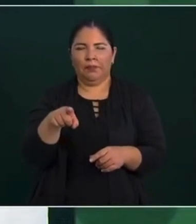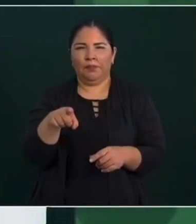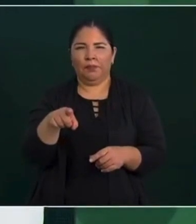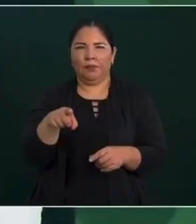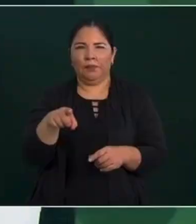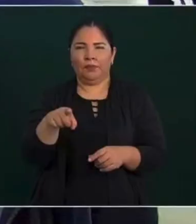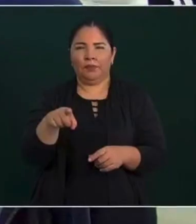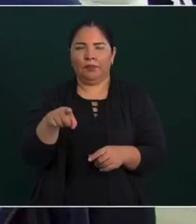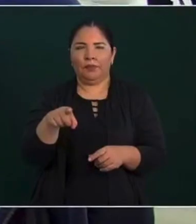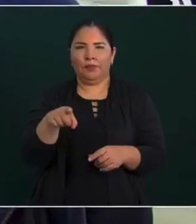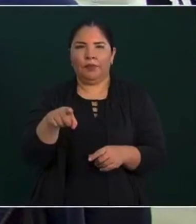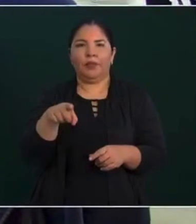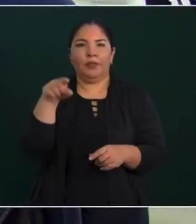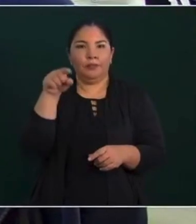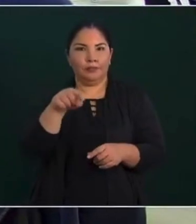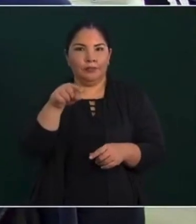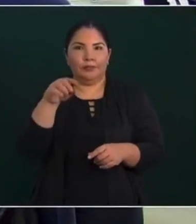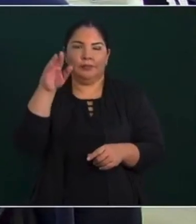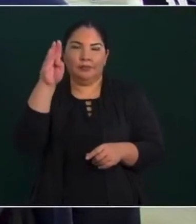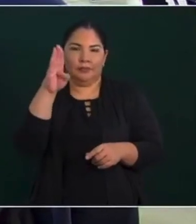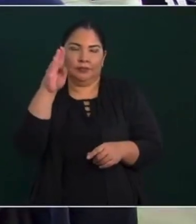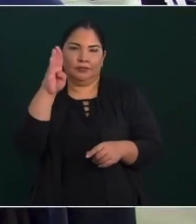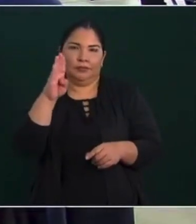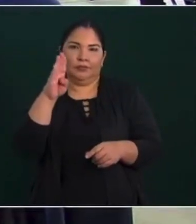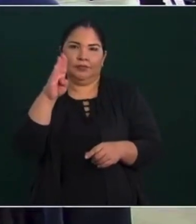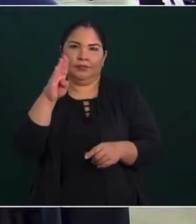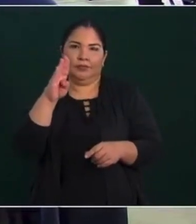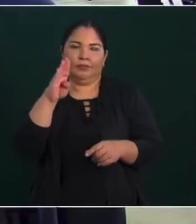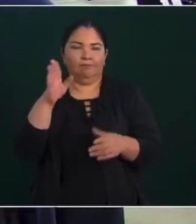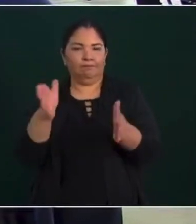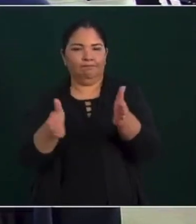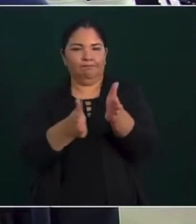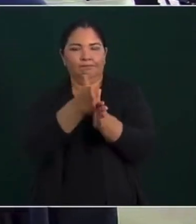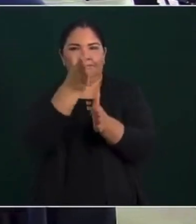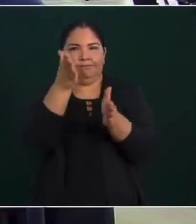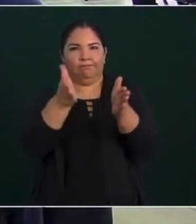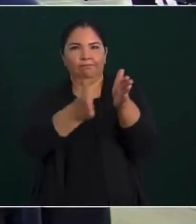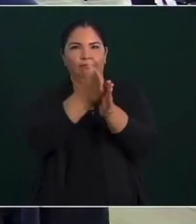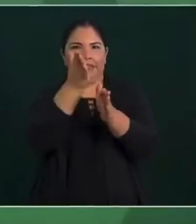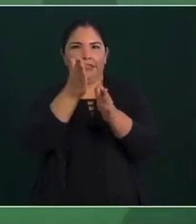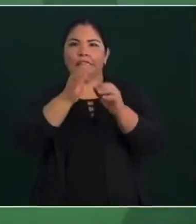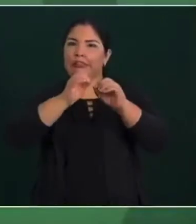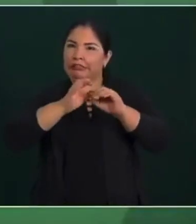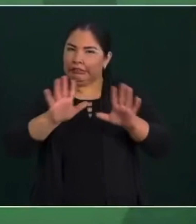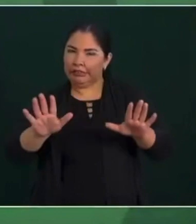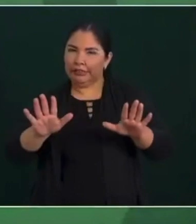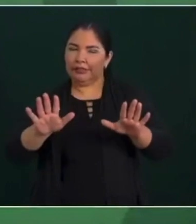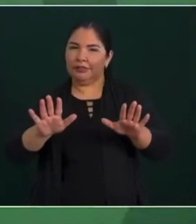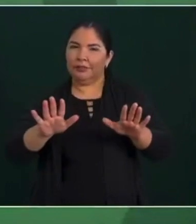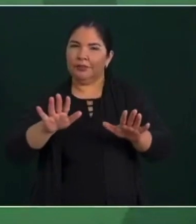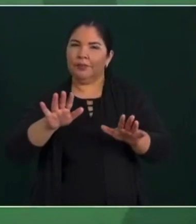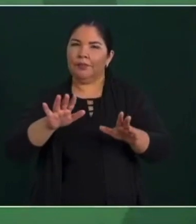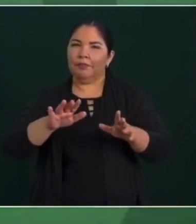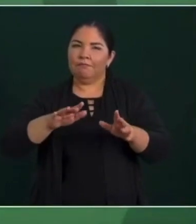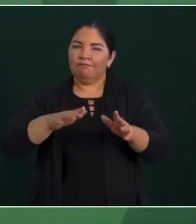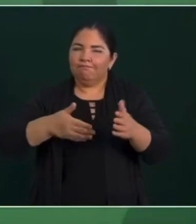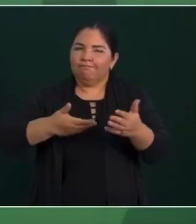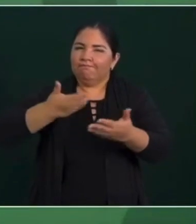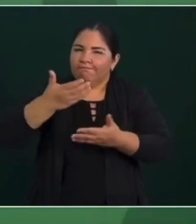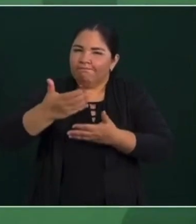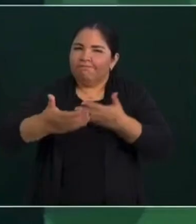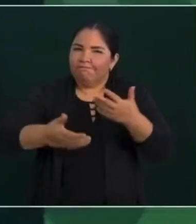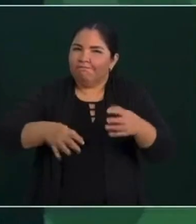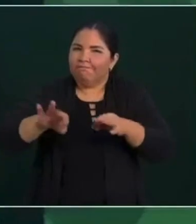También en Badiraguato se va a construir, ya debe de estar en proceso, porque